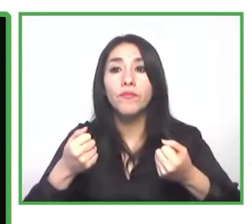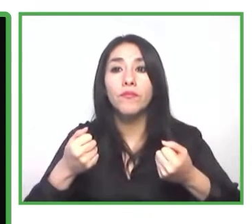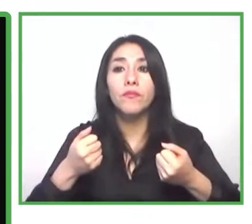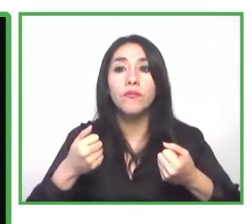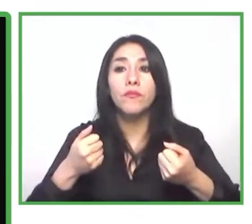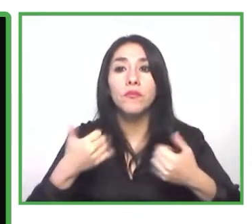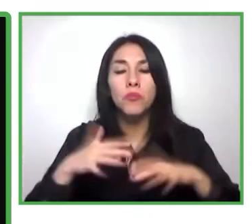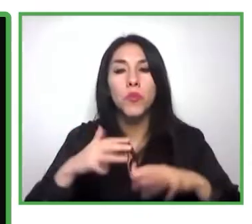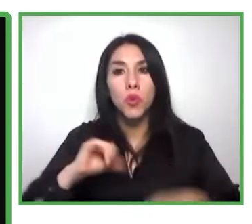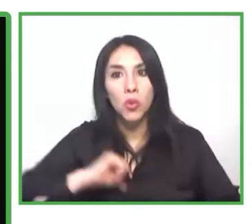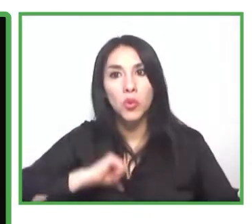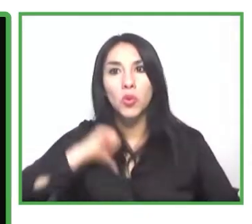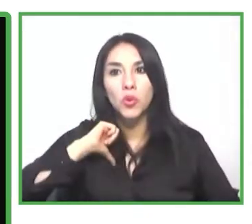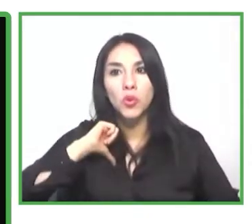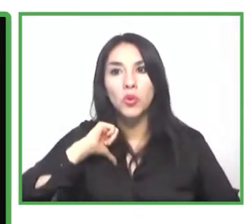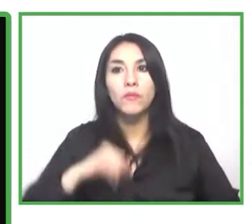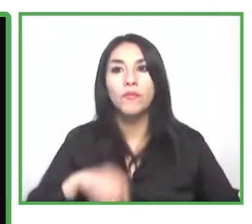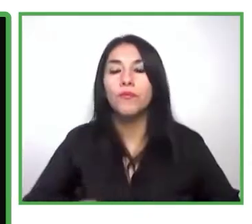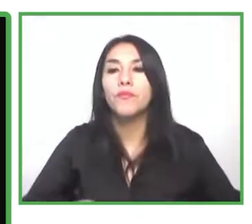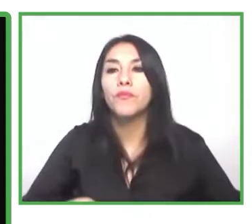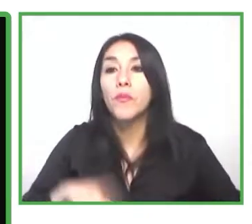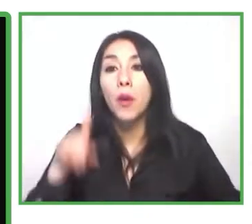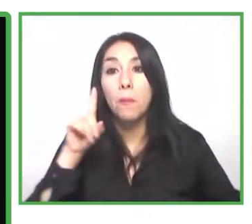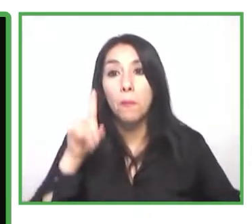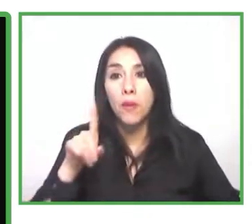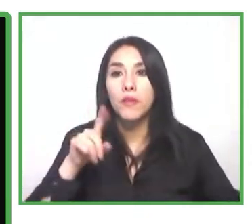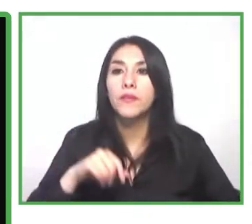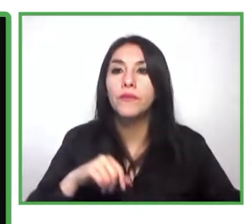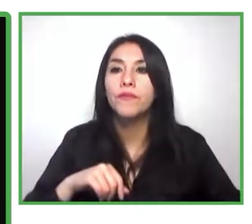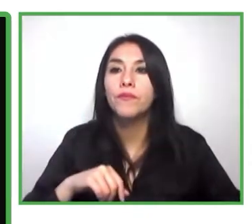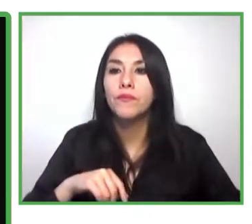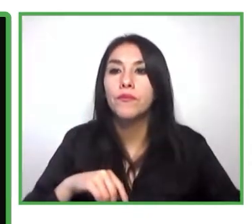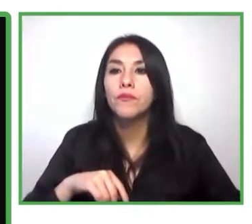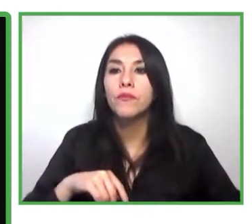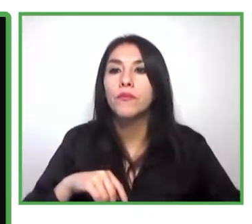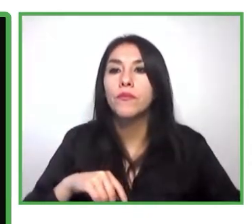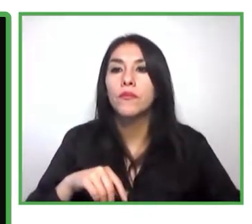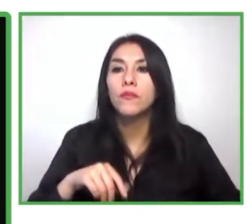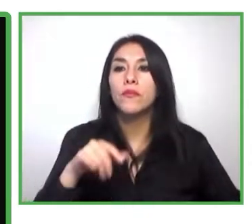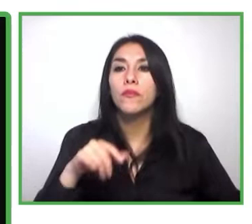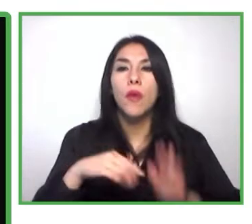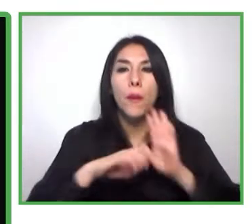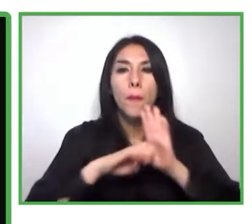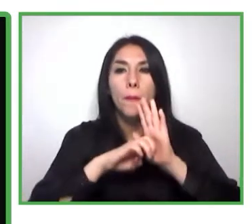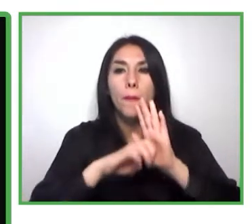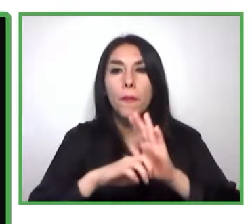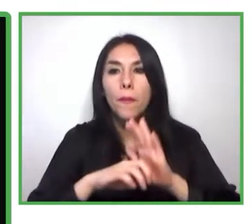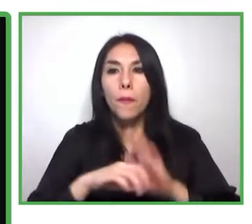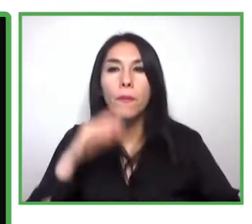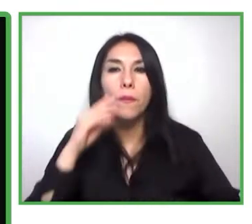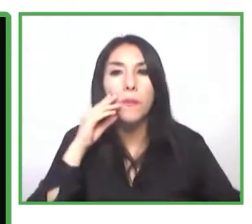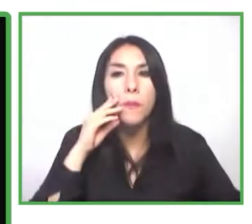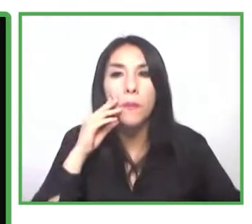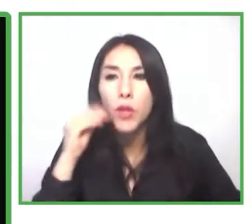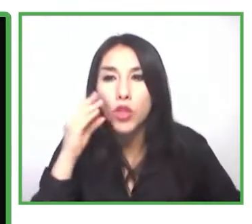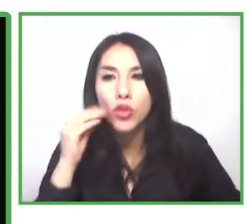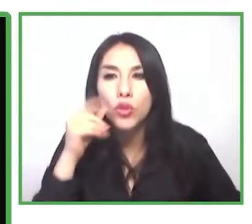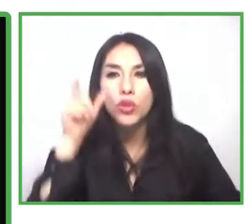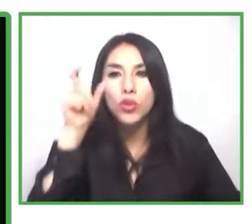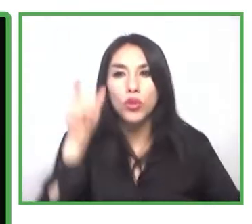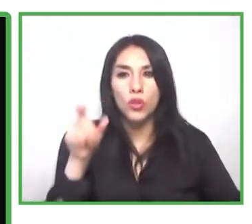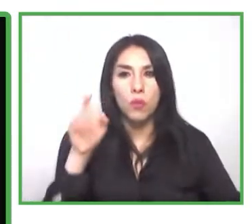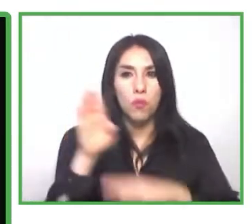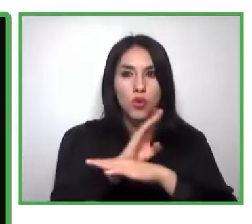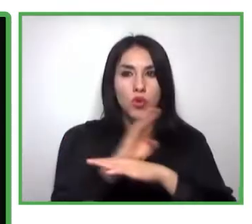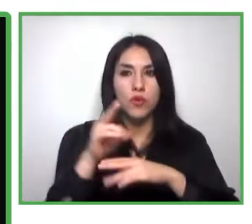México, perdón, Walmart en México y Centroamérica, activamente sale a difundir en todos sus canales, que